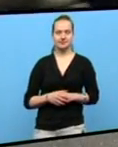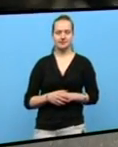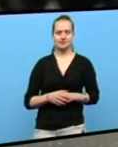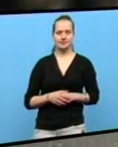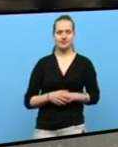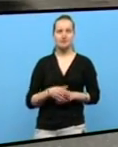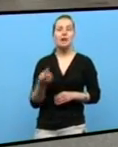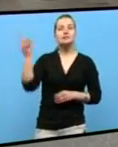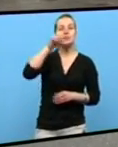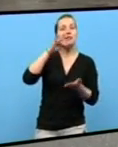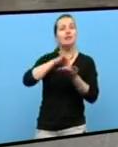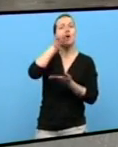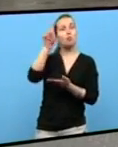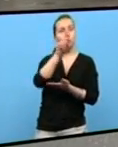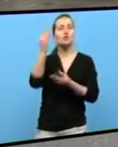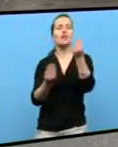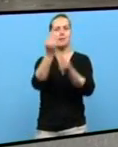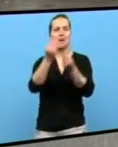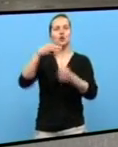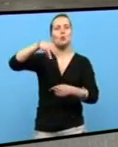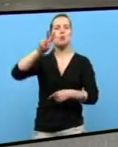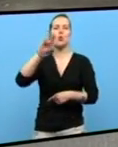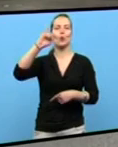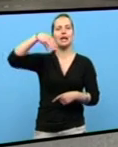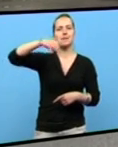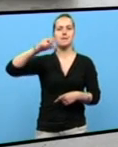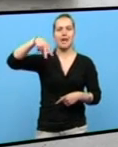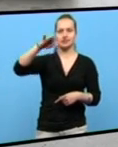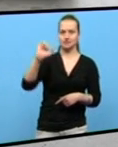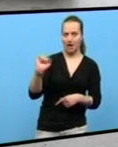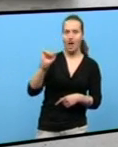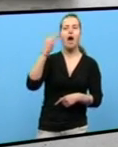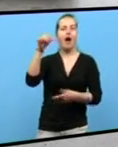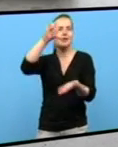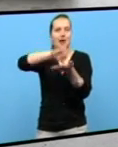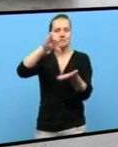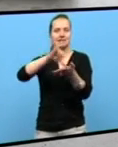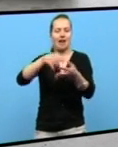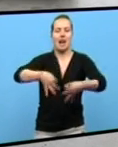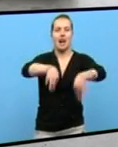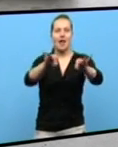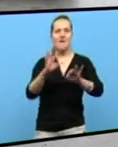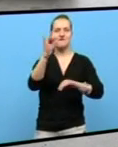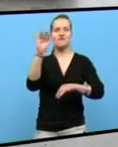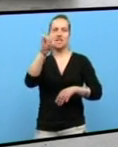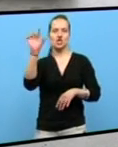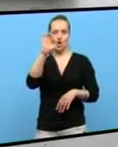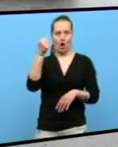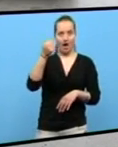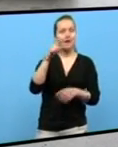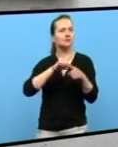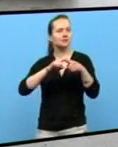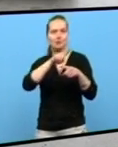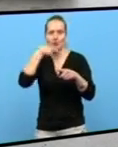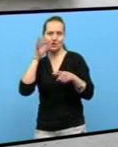Tamén o 1 de maio, a localidade de Moimenta, no Concello de Cospeito, será a capital da Filloa O típico póster da cociña